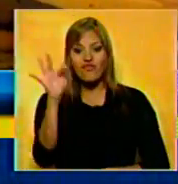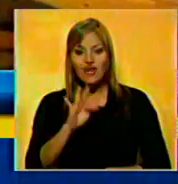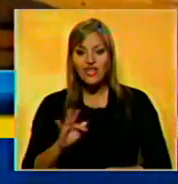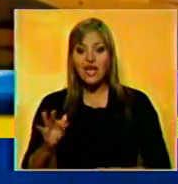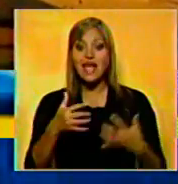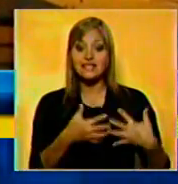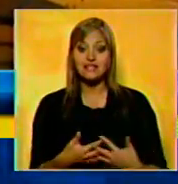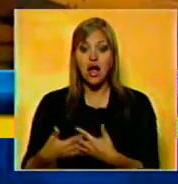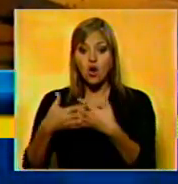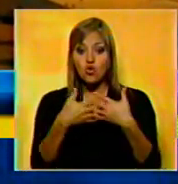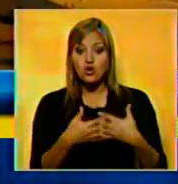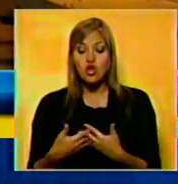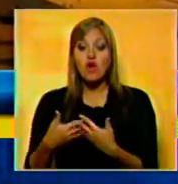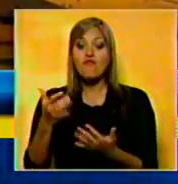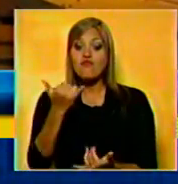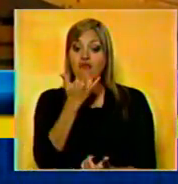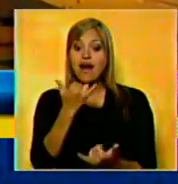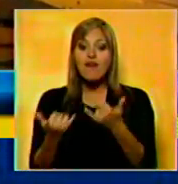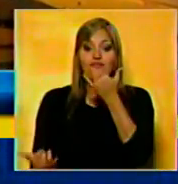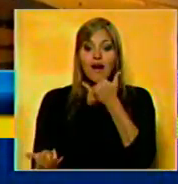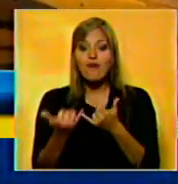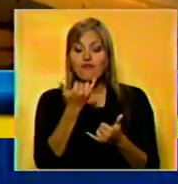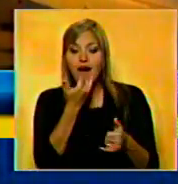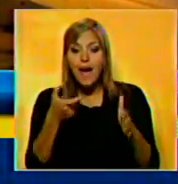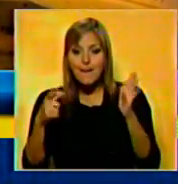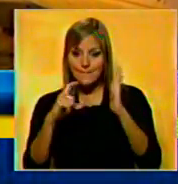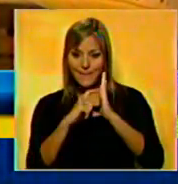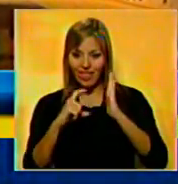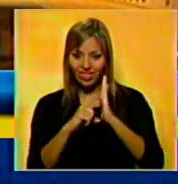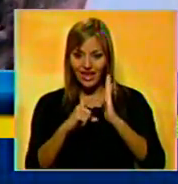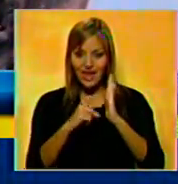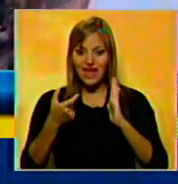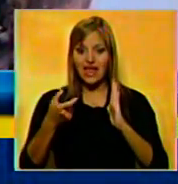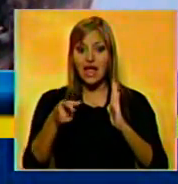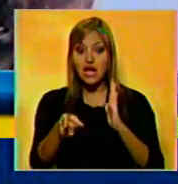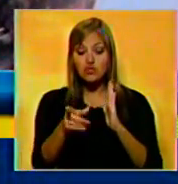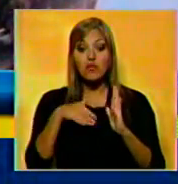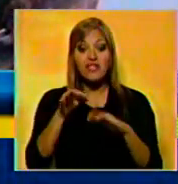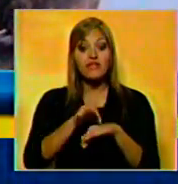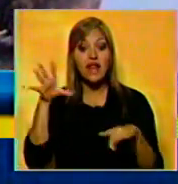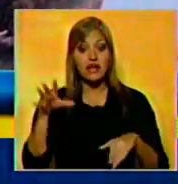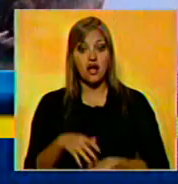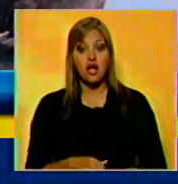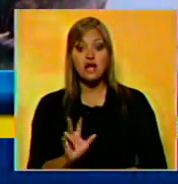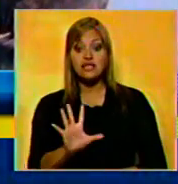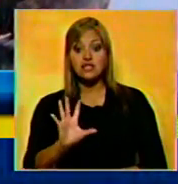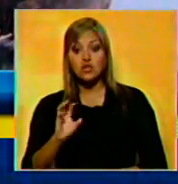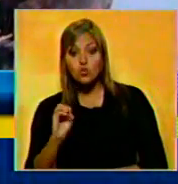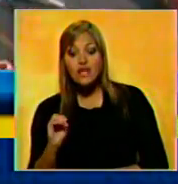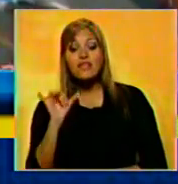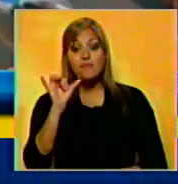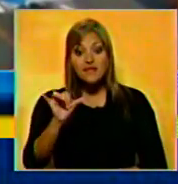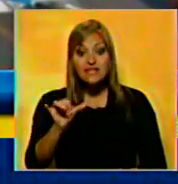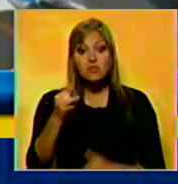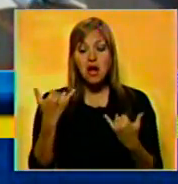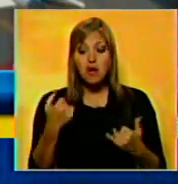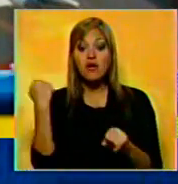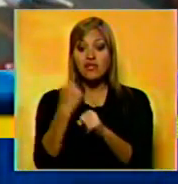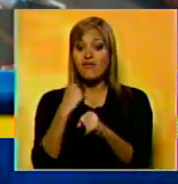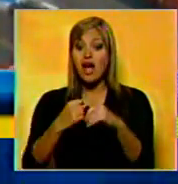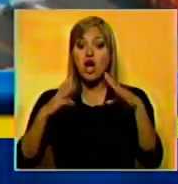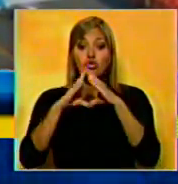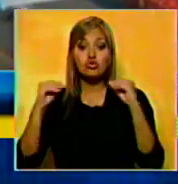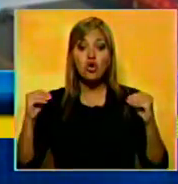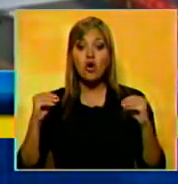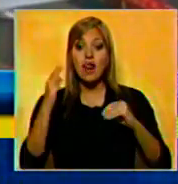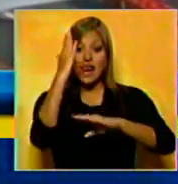Estadounidense debido a fallas de la batería del avión potencialmente letales. Cerca de 50 de estos Boeing están en servicio en todo el